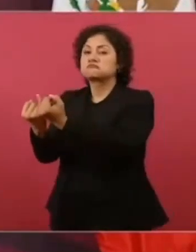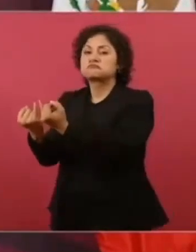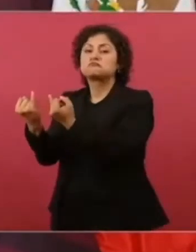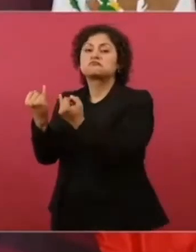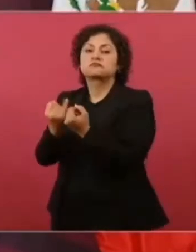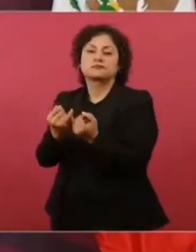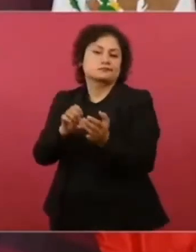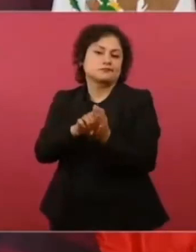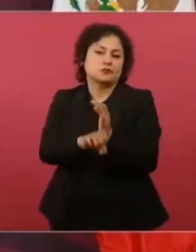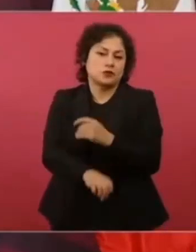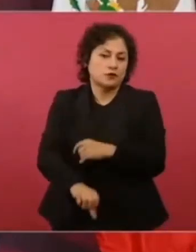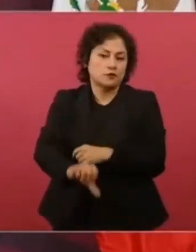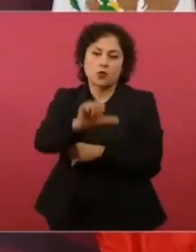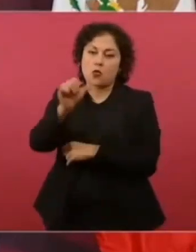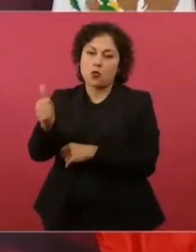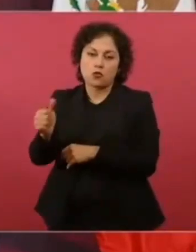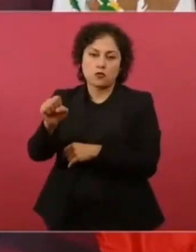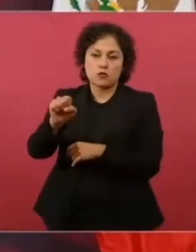institucional.